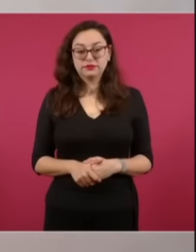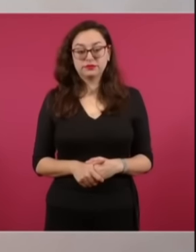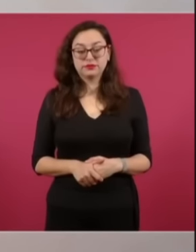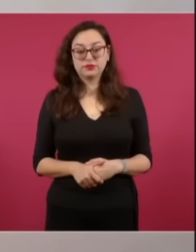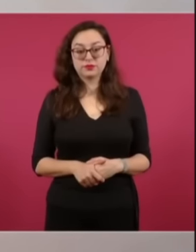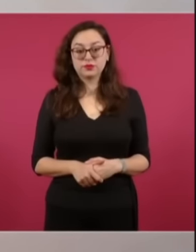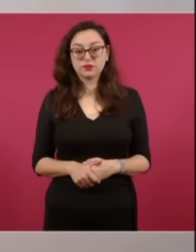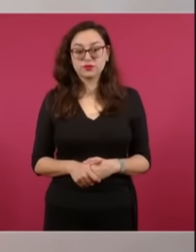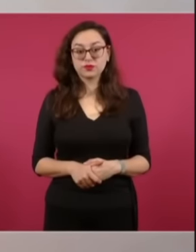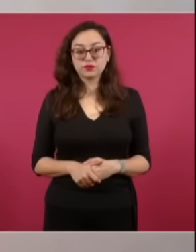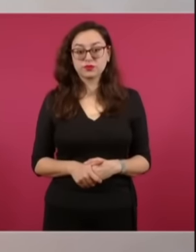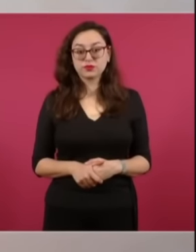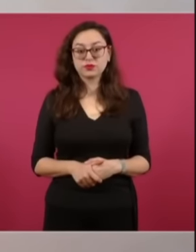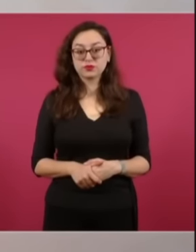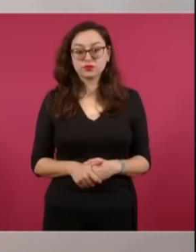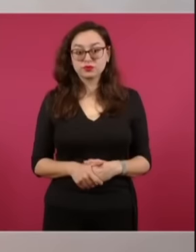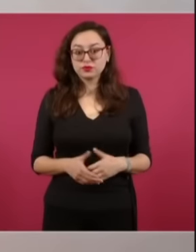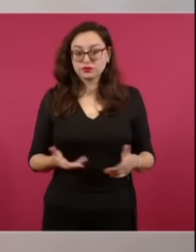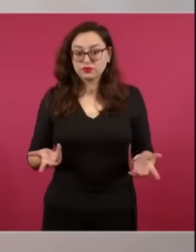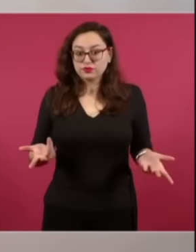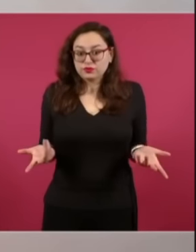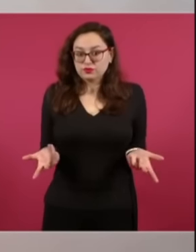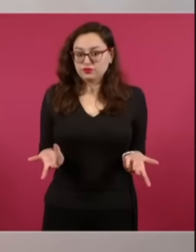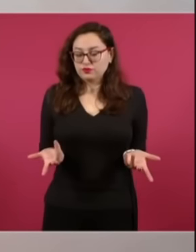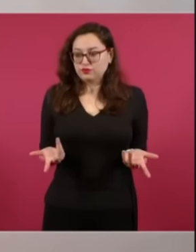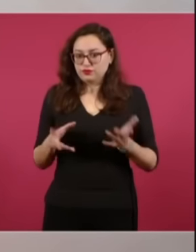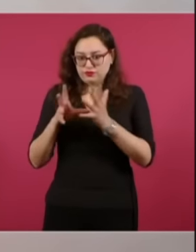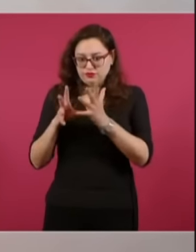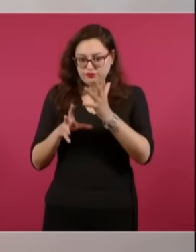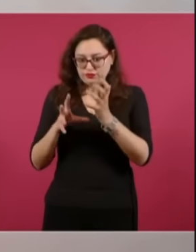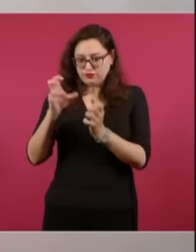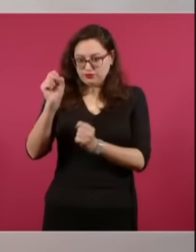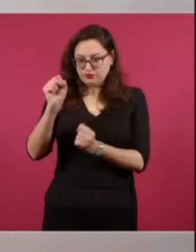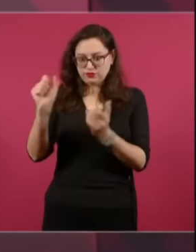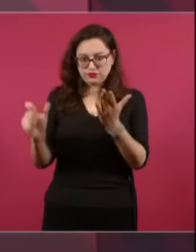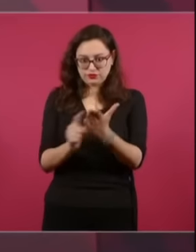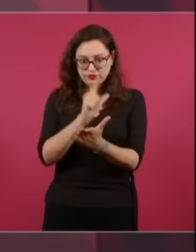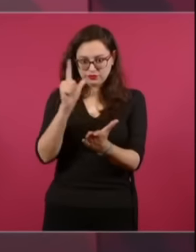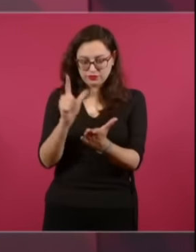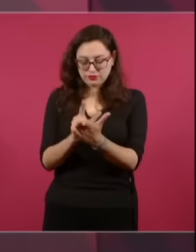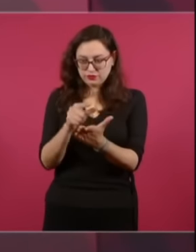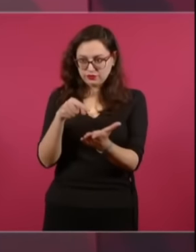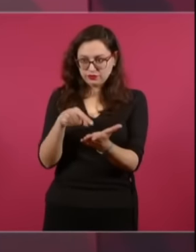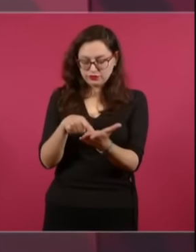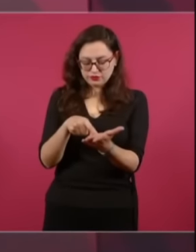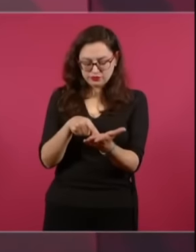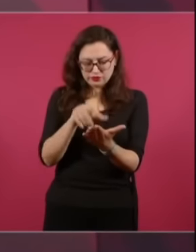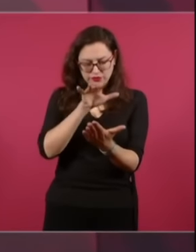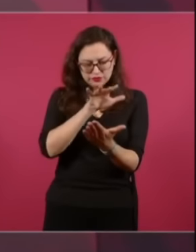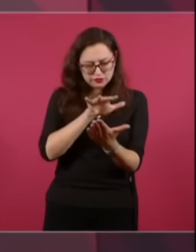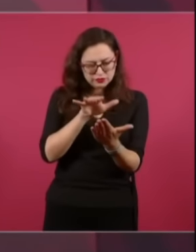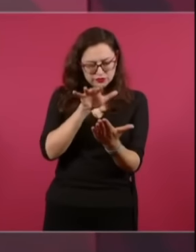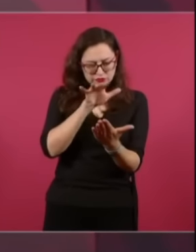respetuosos de la Constitución de las leyes, es conveniente que sepan